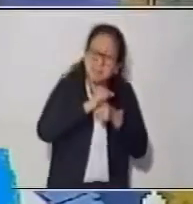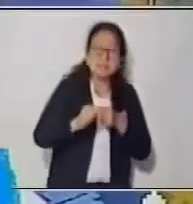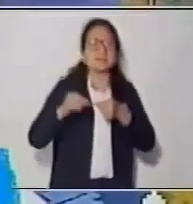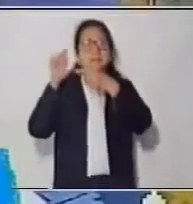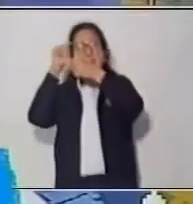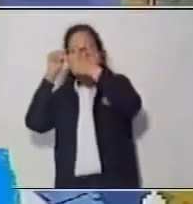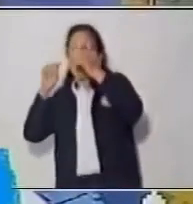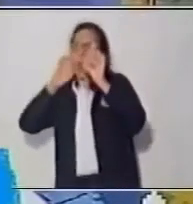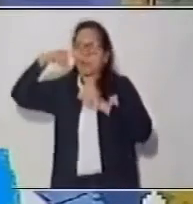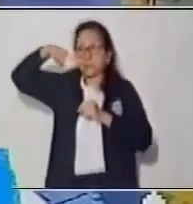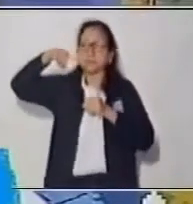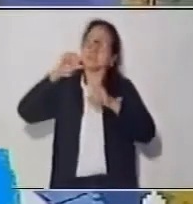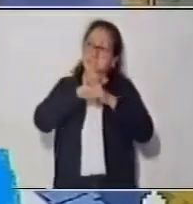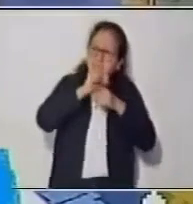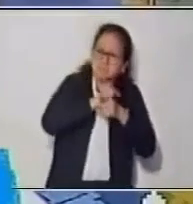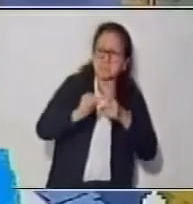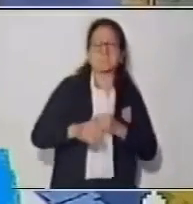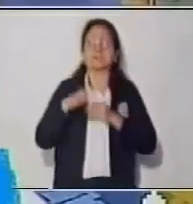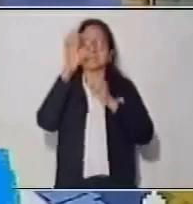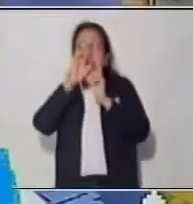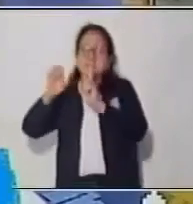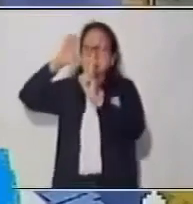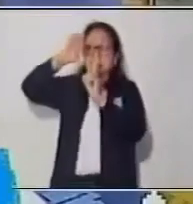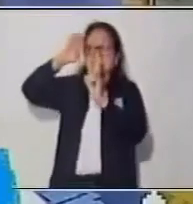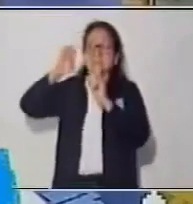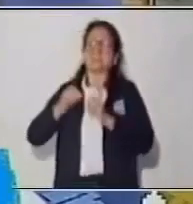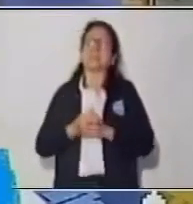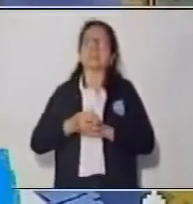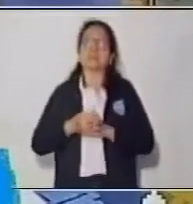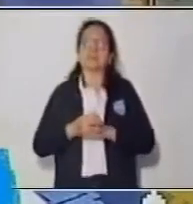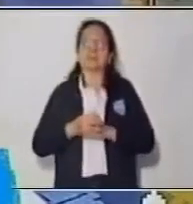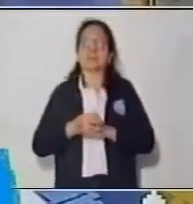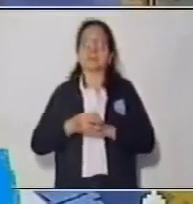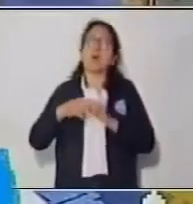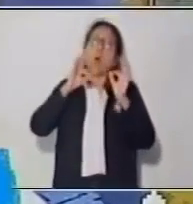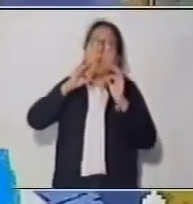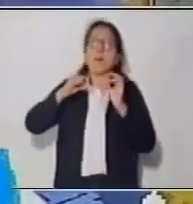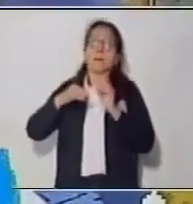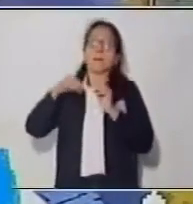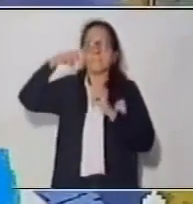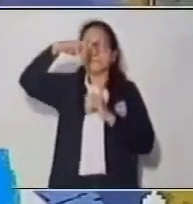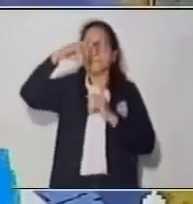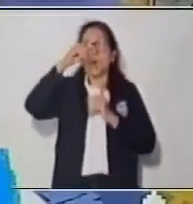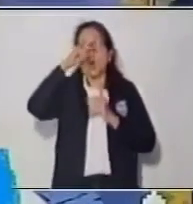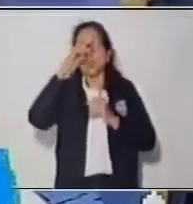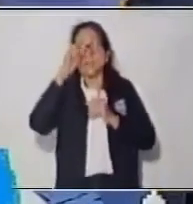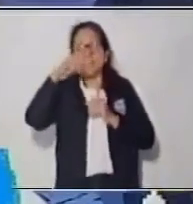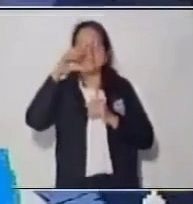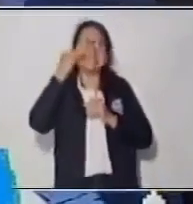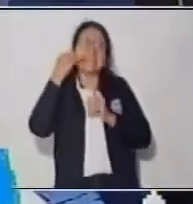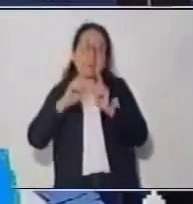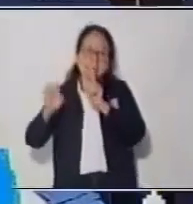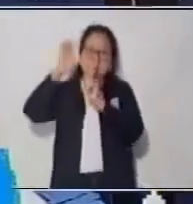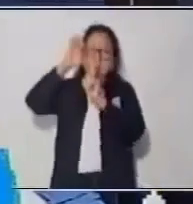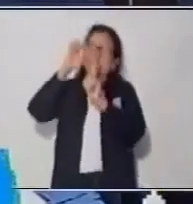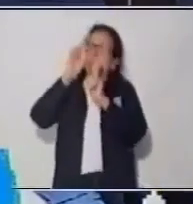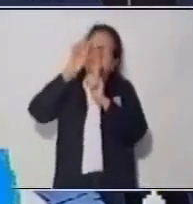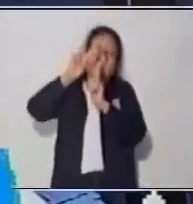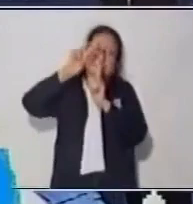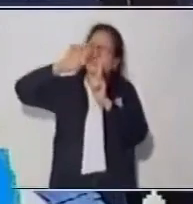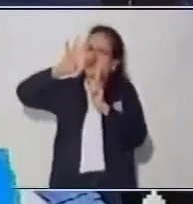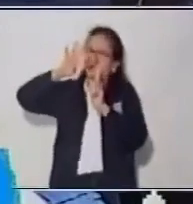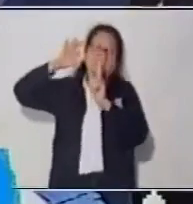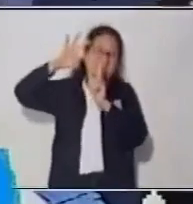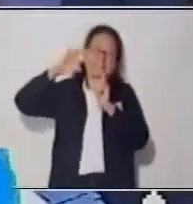la división, los exponentes del lado de potencia. Muy bien. Ahora, ¿qué aprendiste